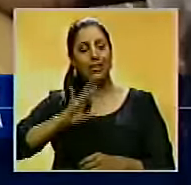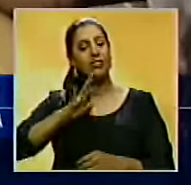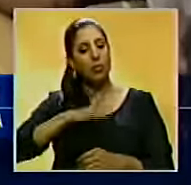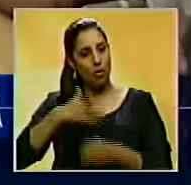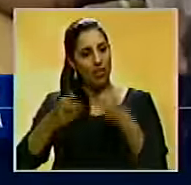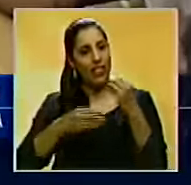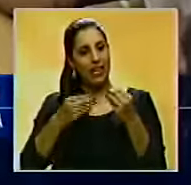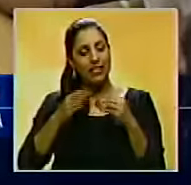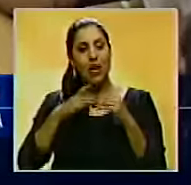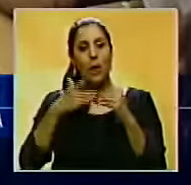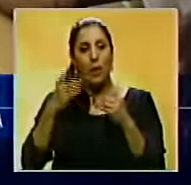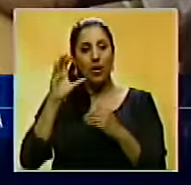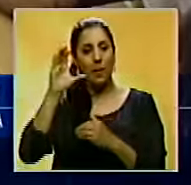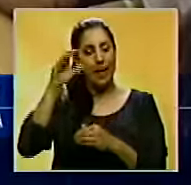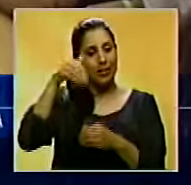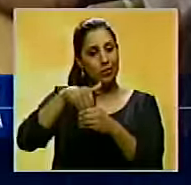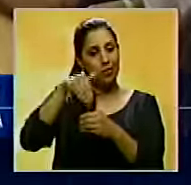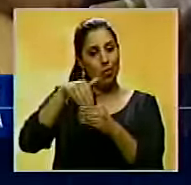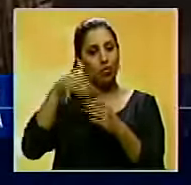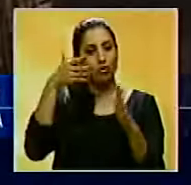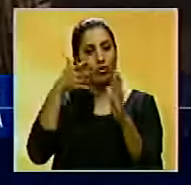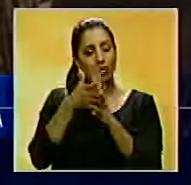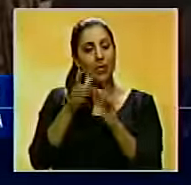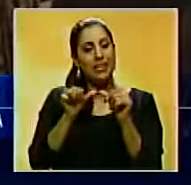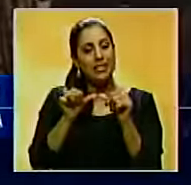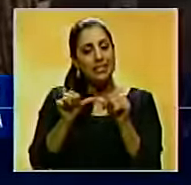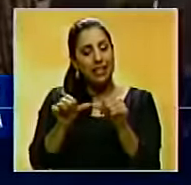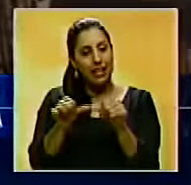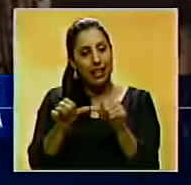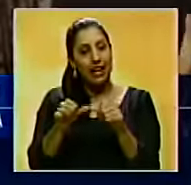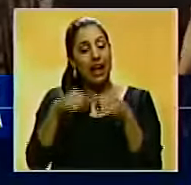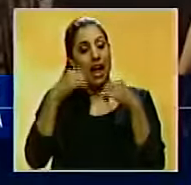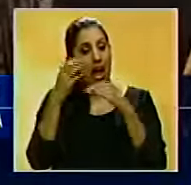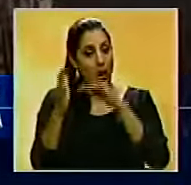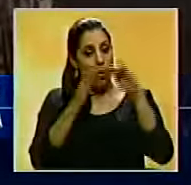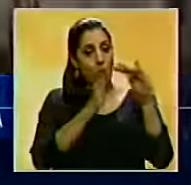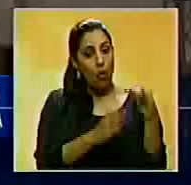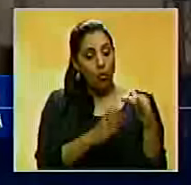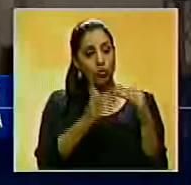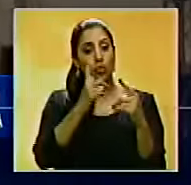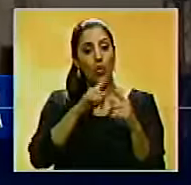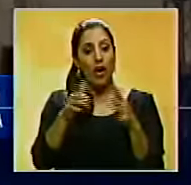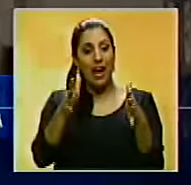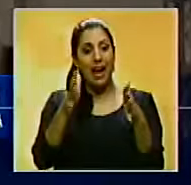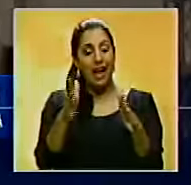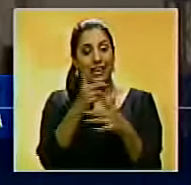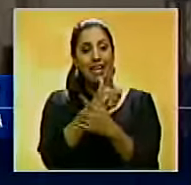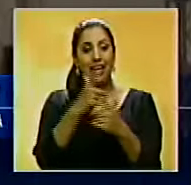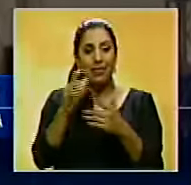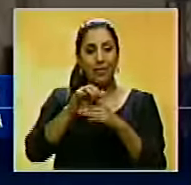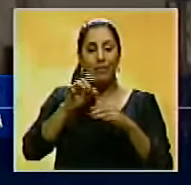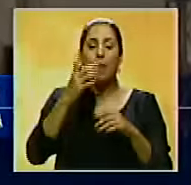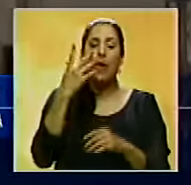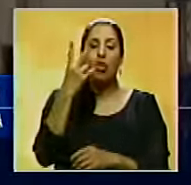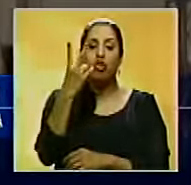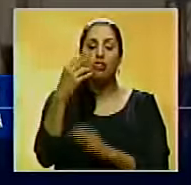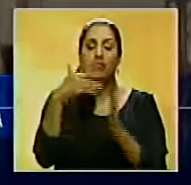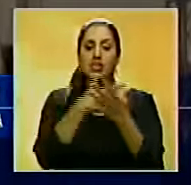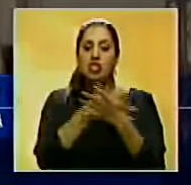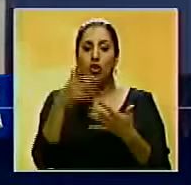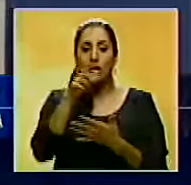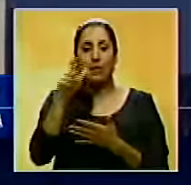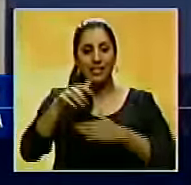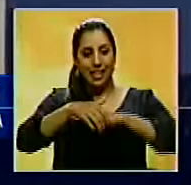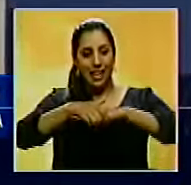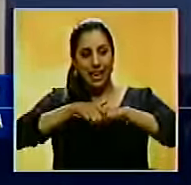probable debido a que el país votó a favor de la permanencia. Por otra parte, tras la victoria del Brexit, más de dos millones de